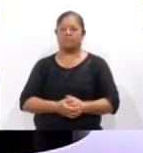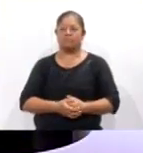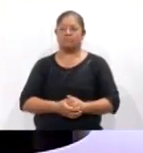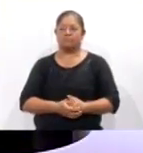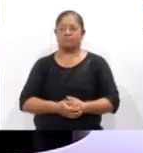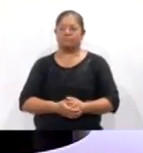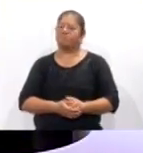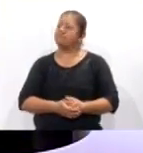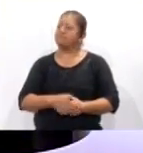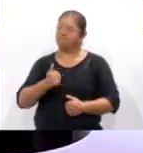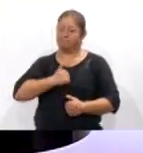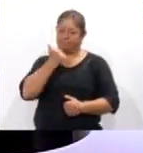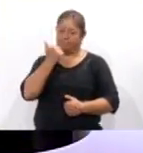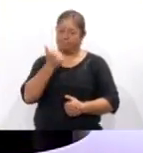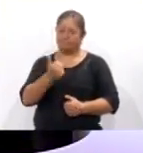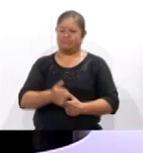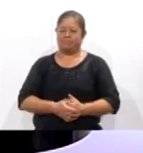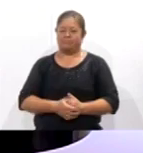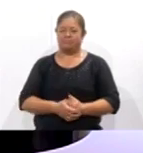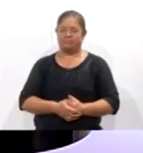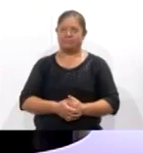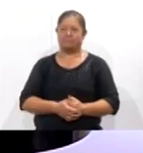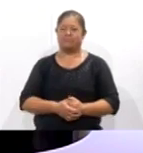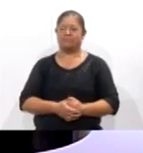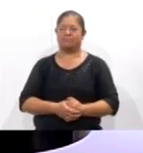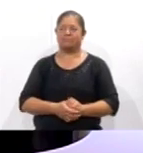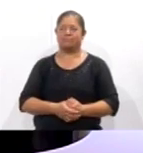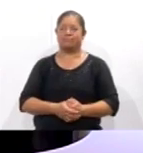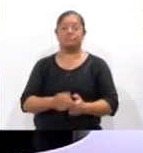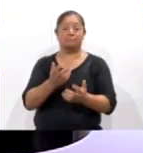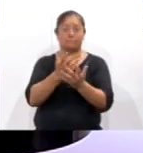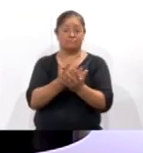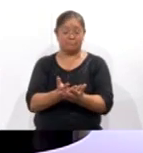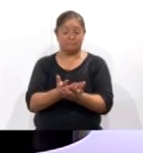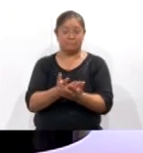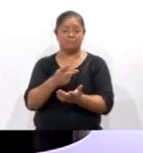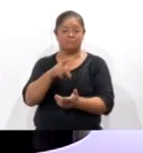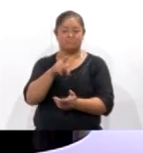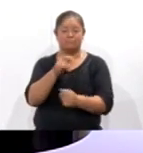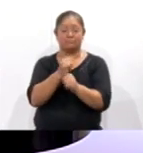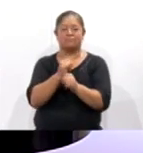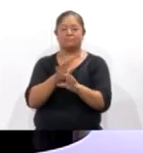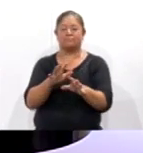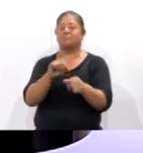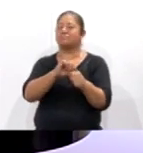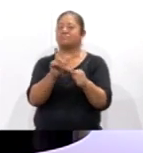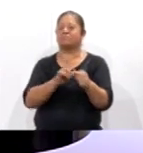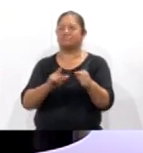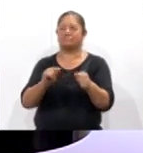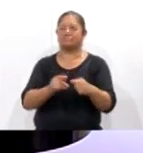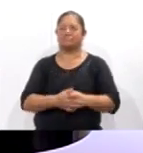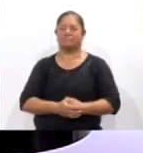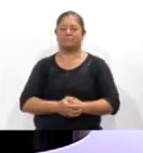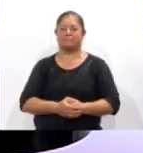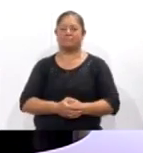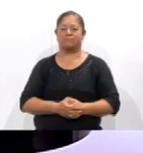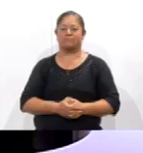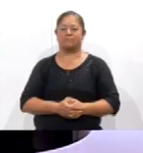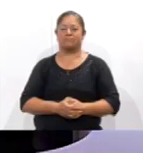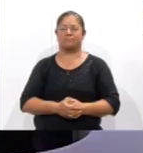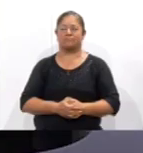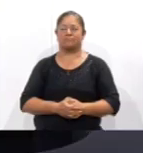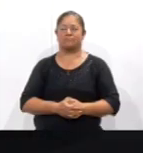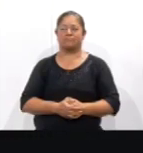No se lo pierda. Antes de ir a una pausa, los dejamos con información nacional y en breve continuamos.